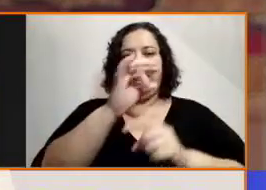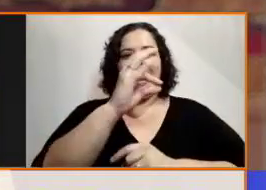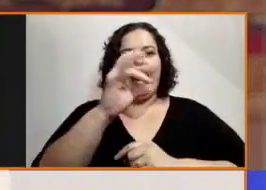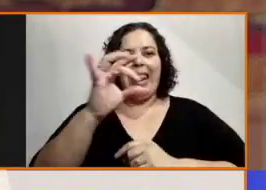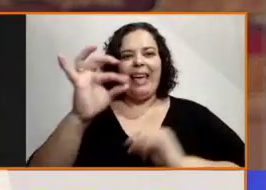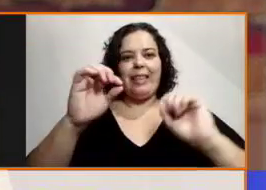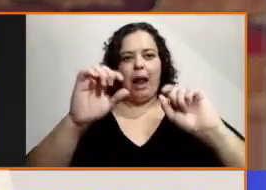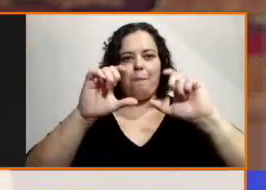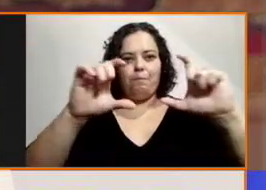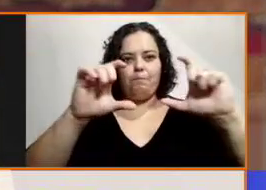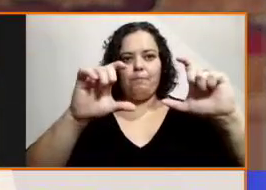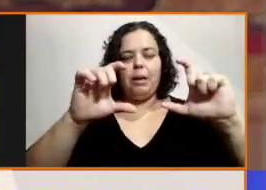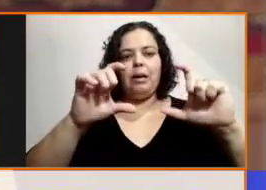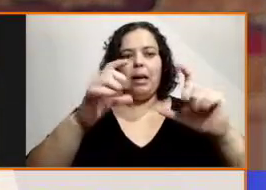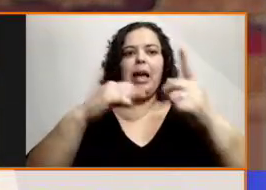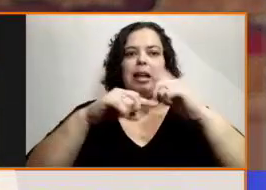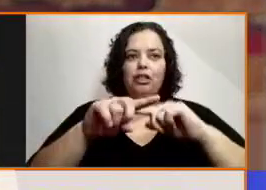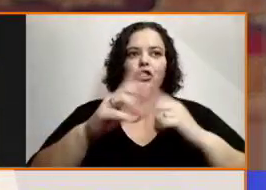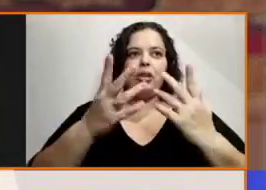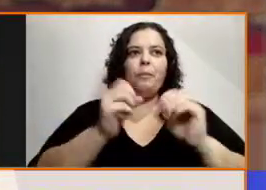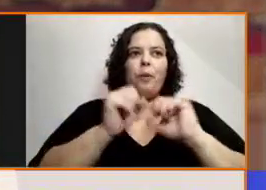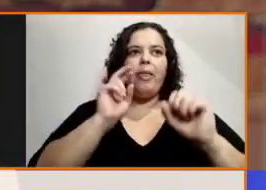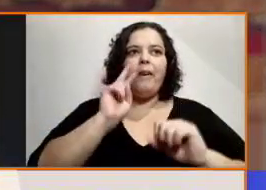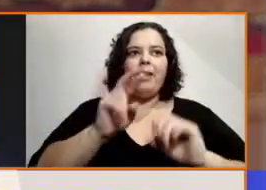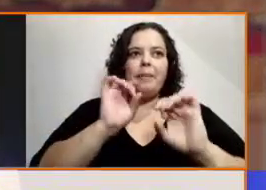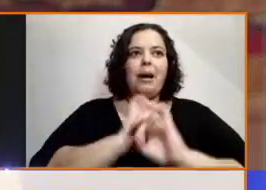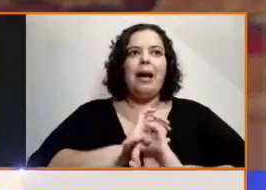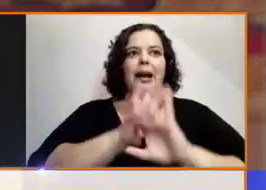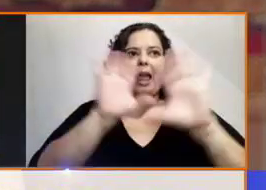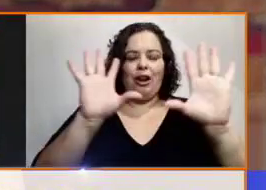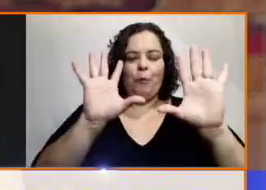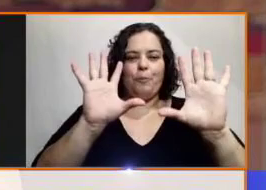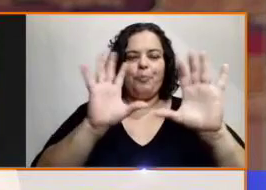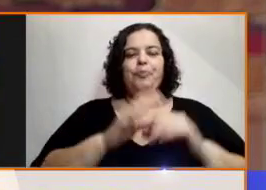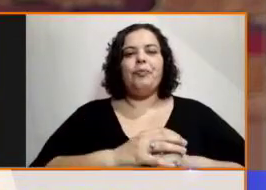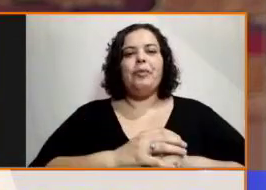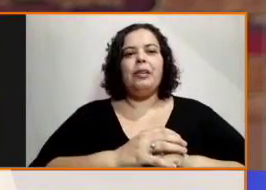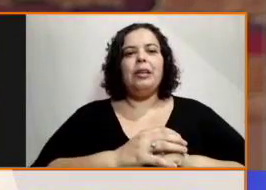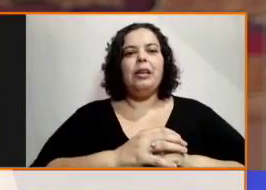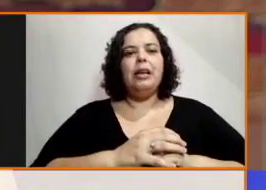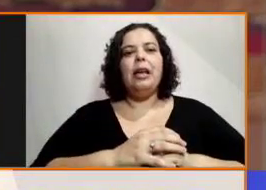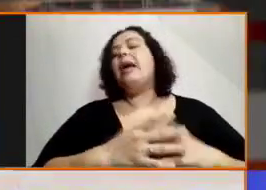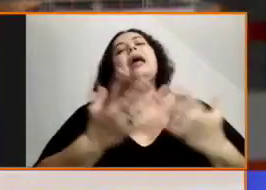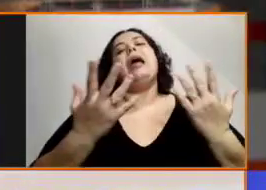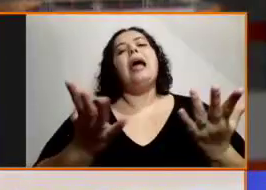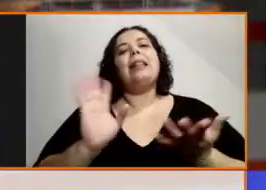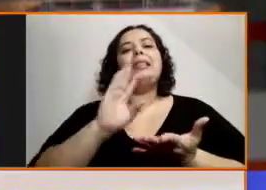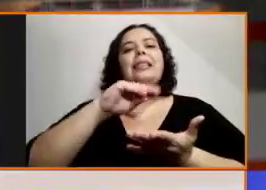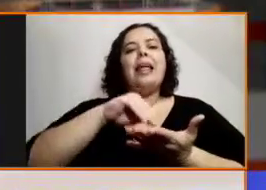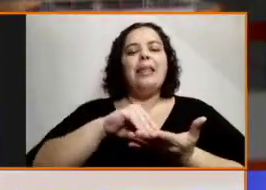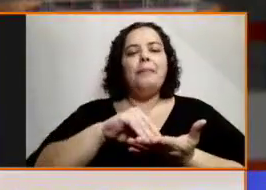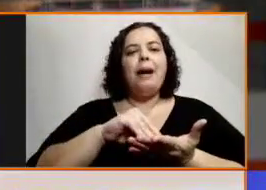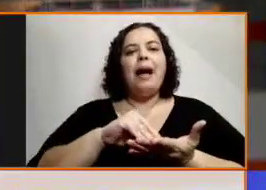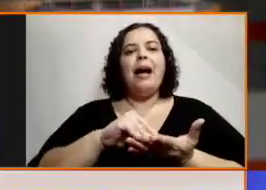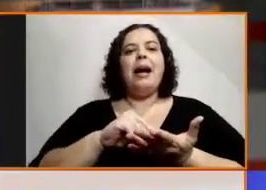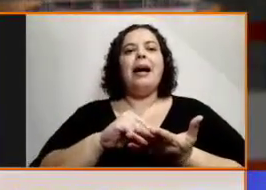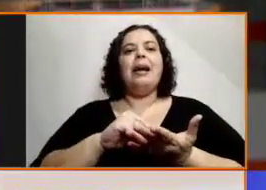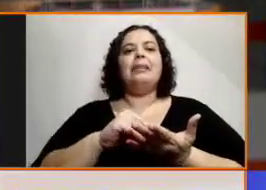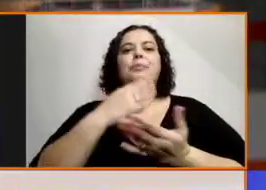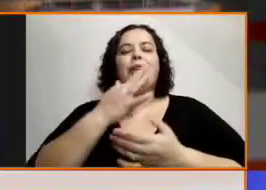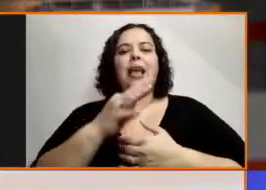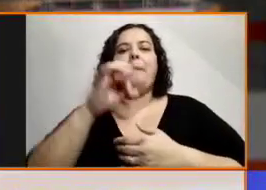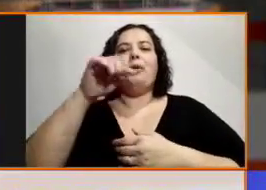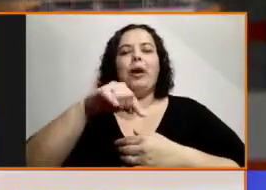y con más cuerpo de letra. Claro. Y además de estas cuestiones con técnica braille, ¿qué otras